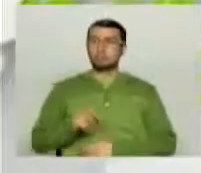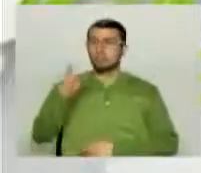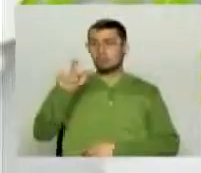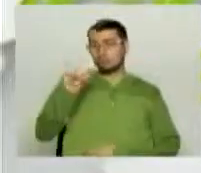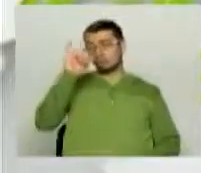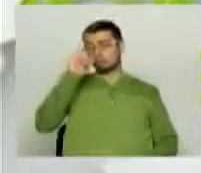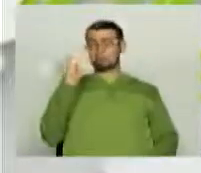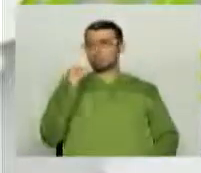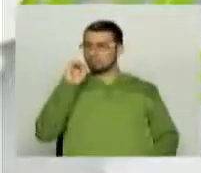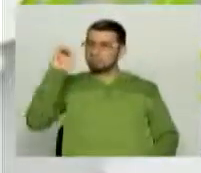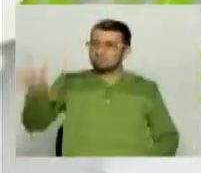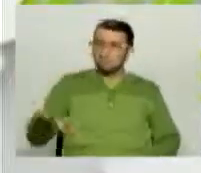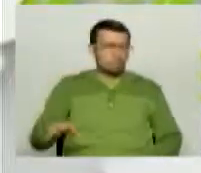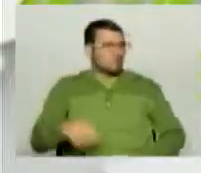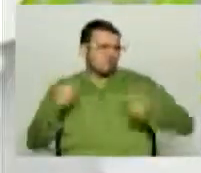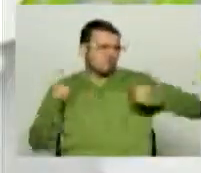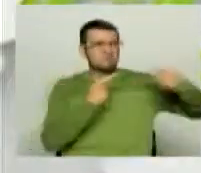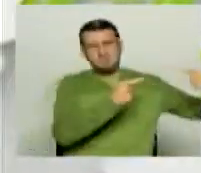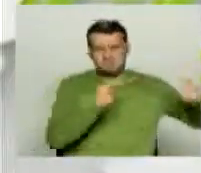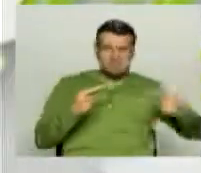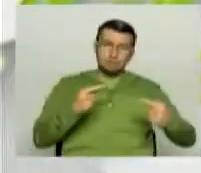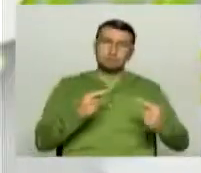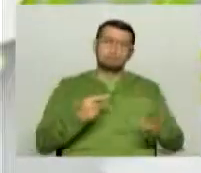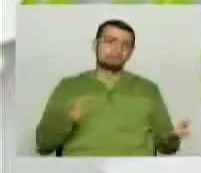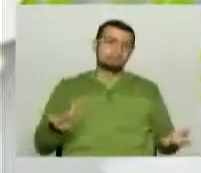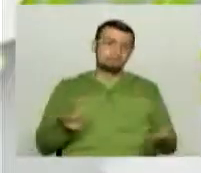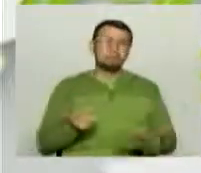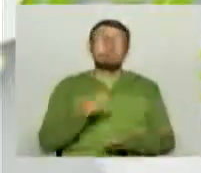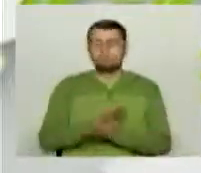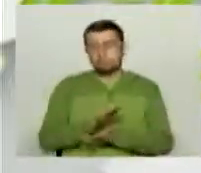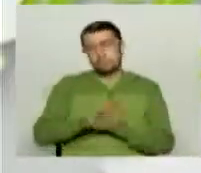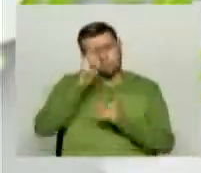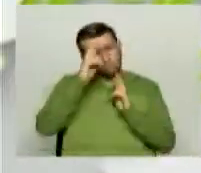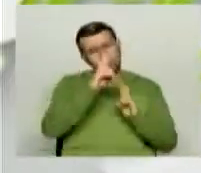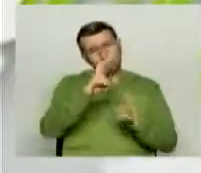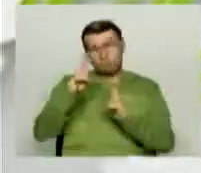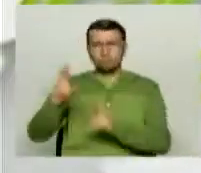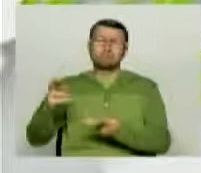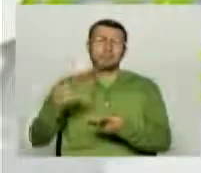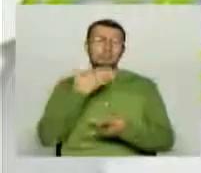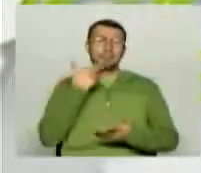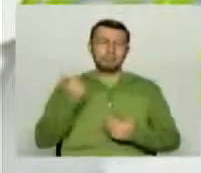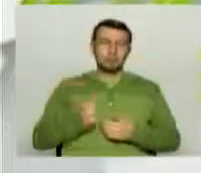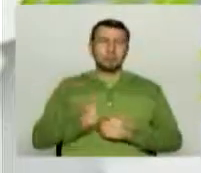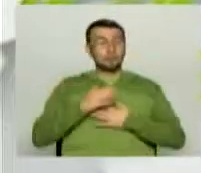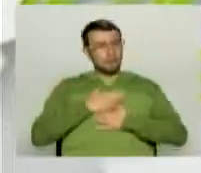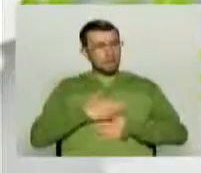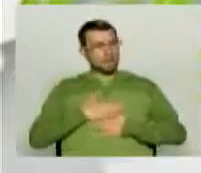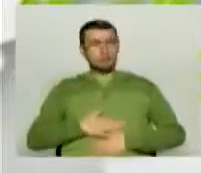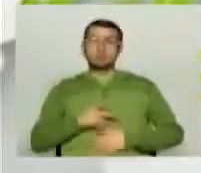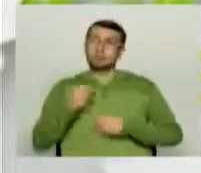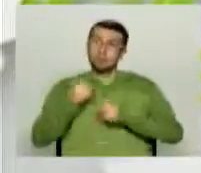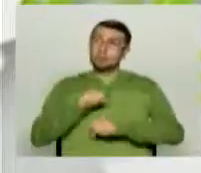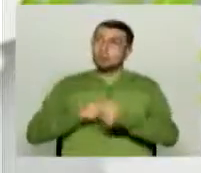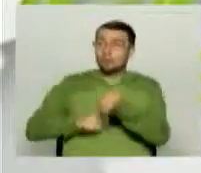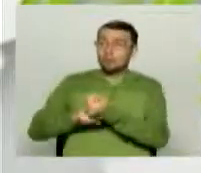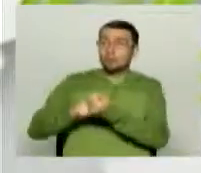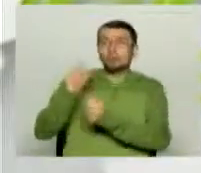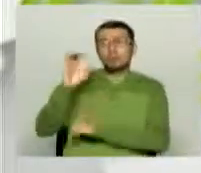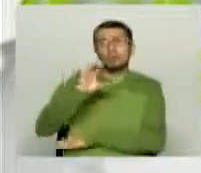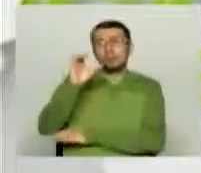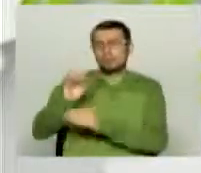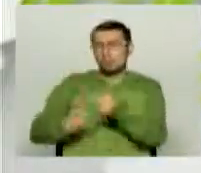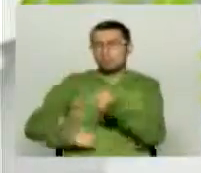otra entonces simplemente celebrar con cultura con respeto por los demás y sin excesos es básicamente eso y hacerle muchas apuestas a nuestra selección ojalá